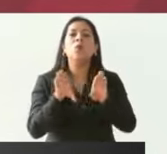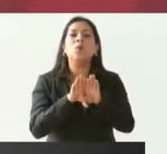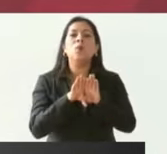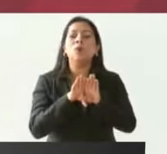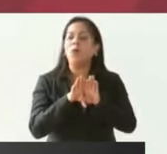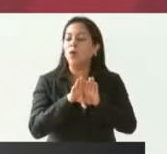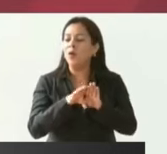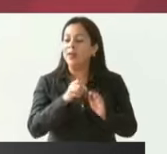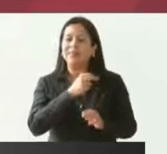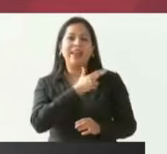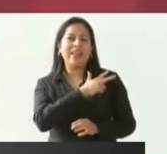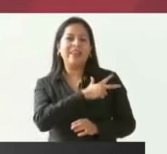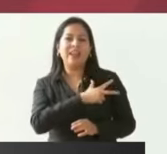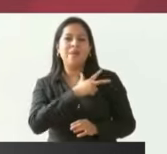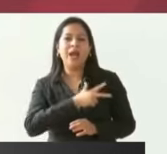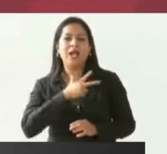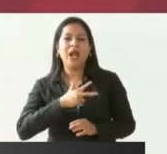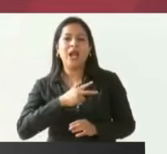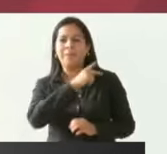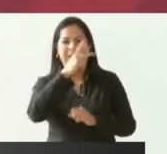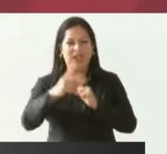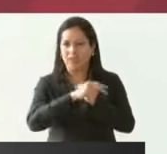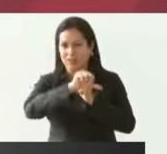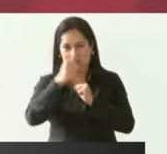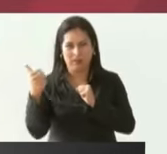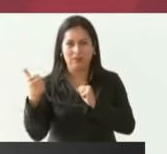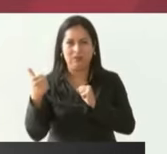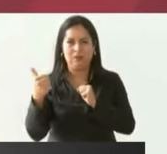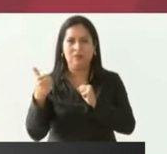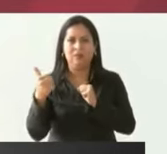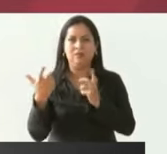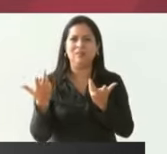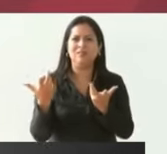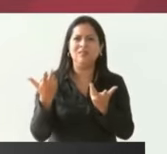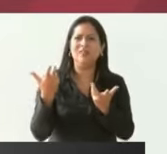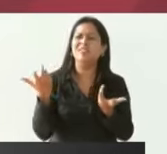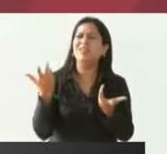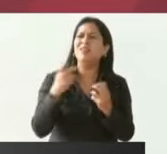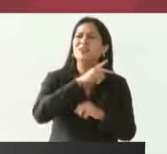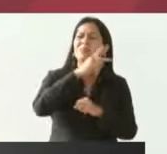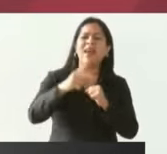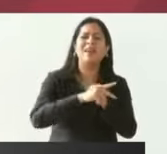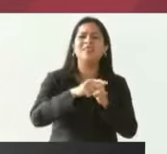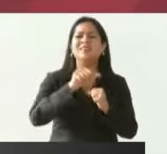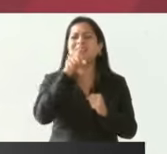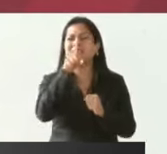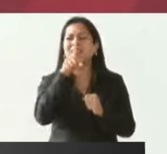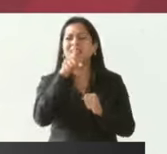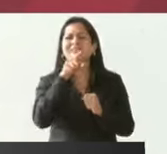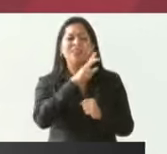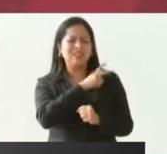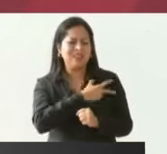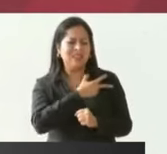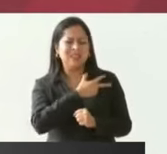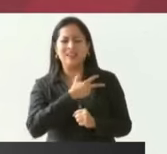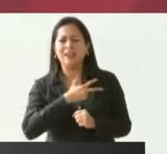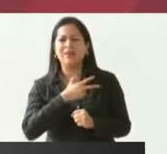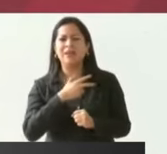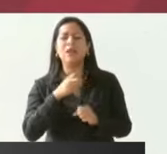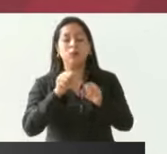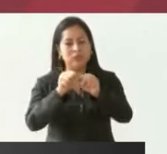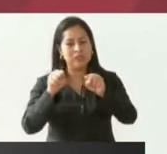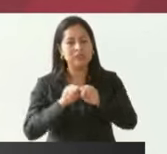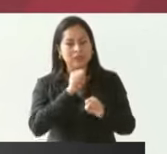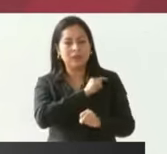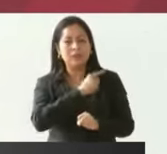Dinamarca en los países nórdicos en Dinamarca hay un buen sistema de